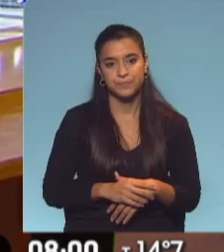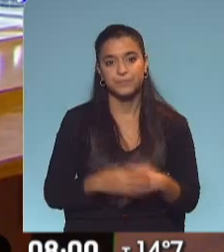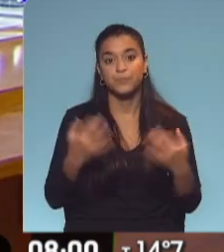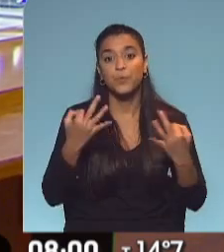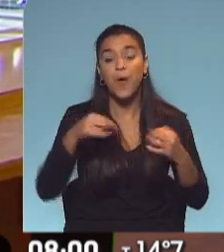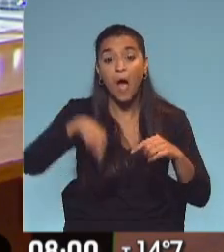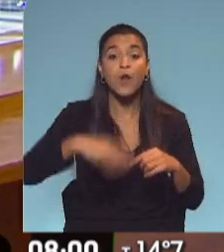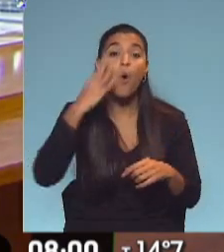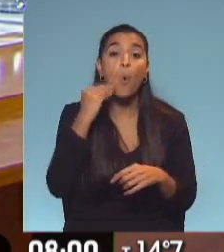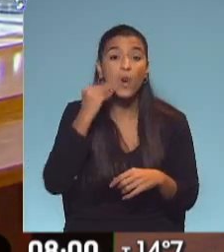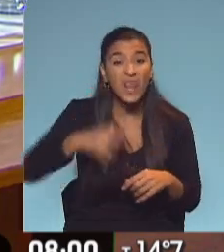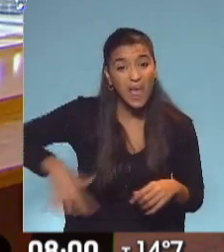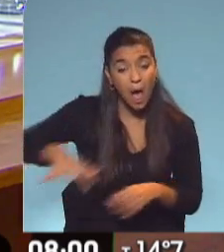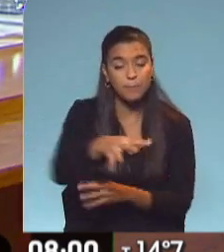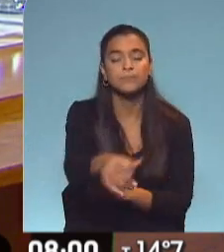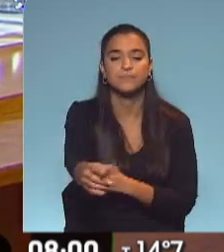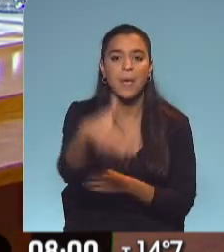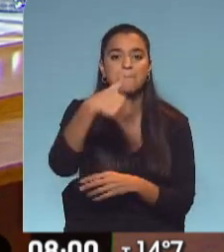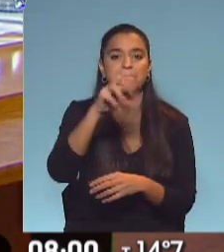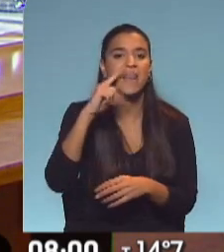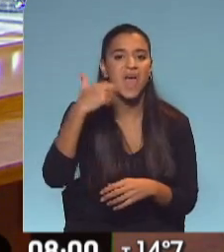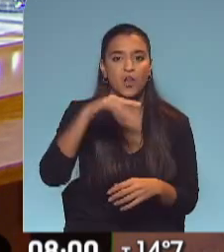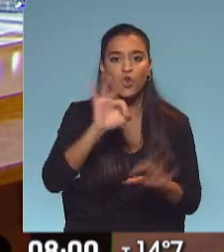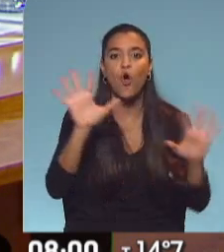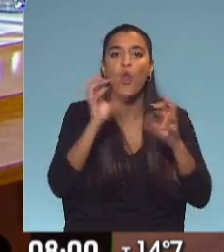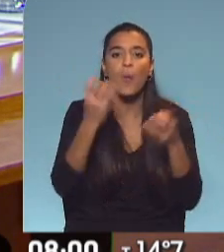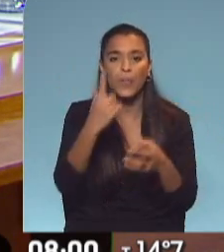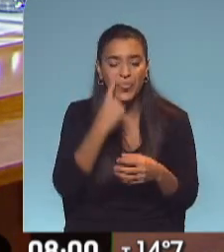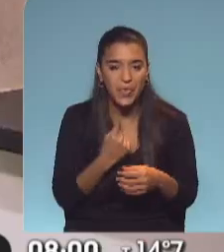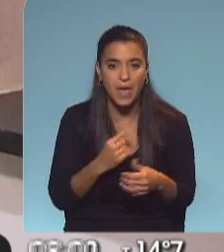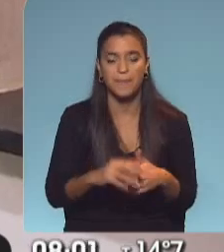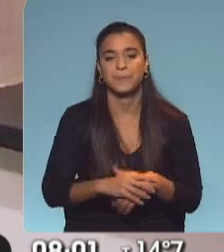Muy bien, ¿nos vamos a Burlingam? Claro que sí, con Mariano Introcaso. ¿Qué tal, Mariano? Muy buen día.